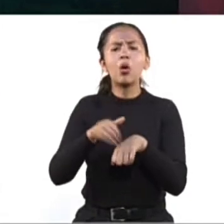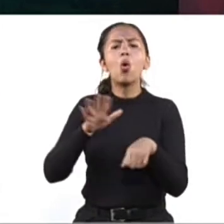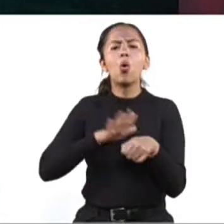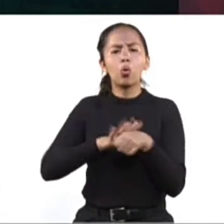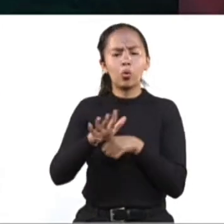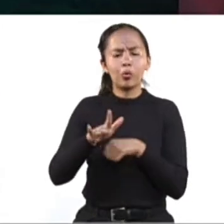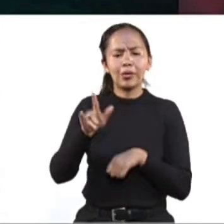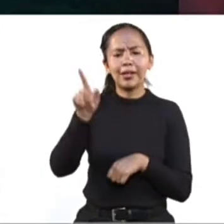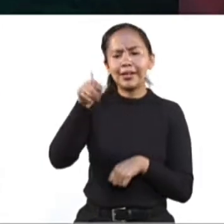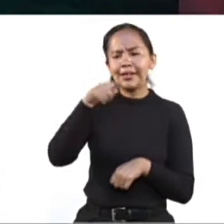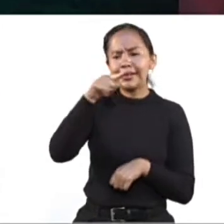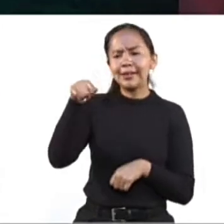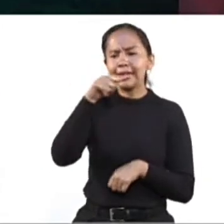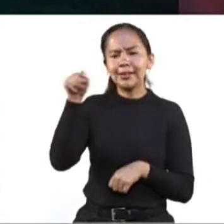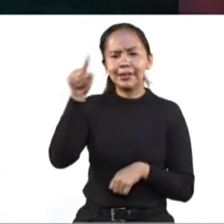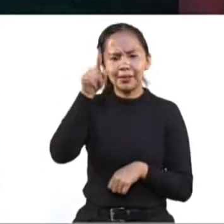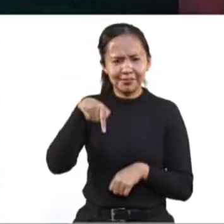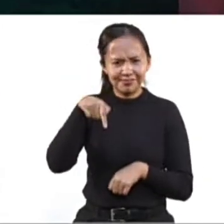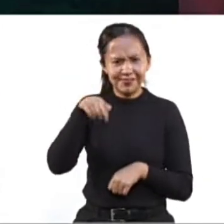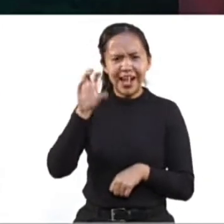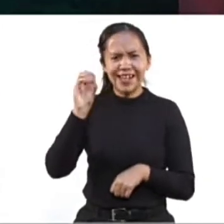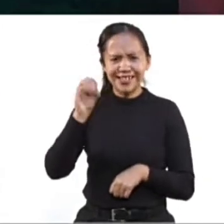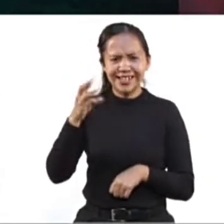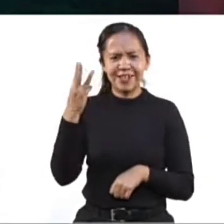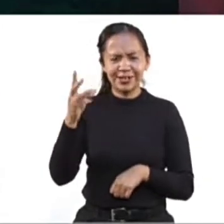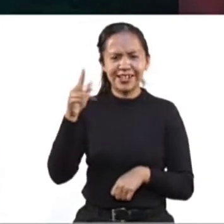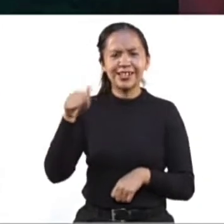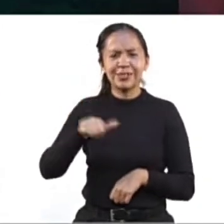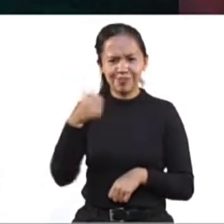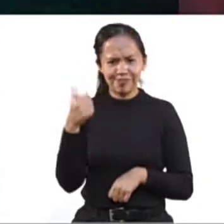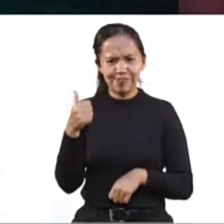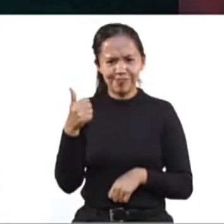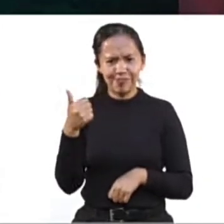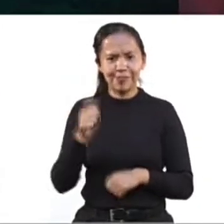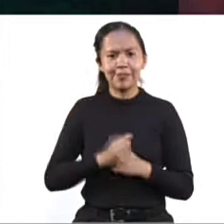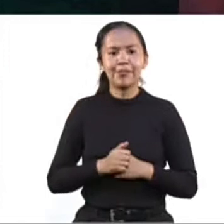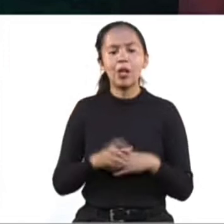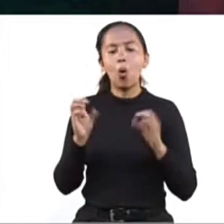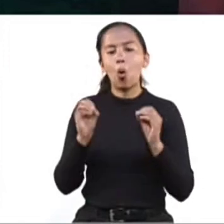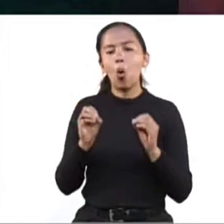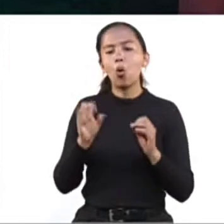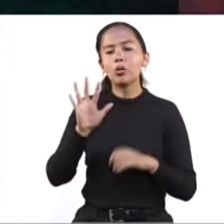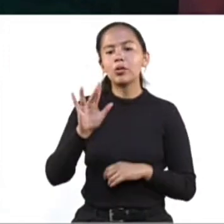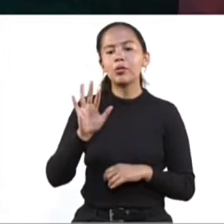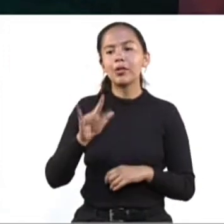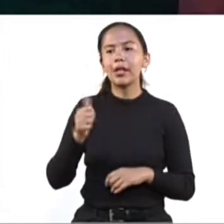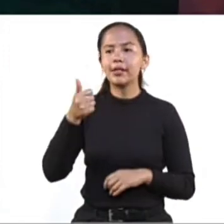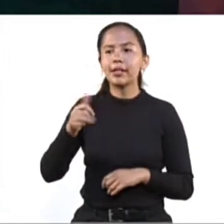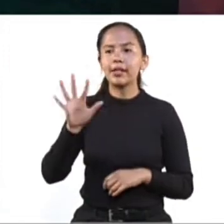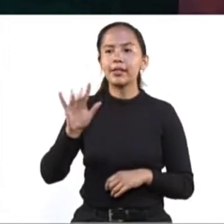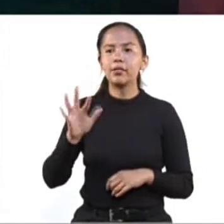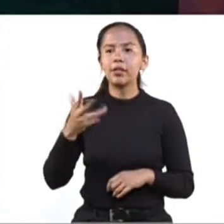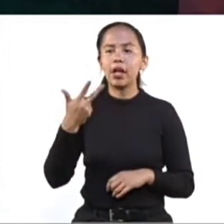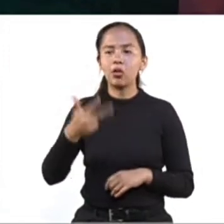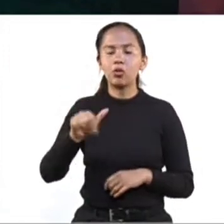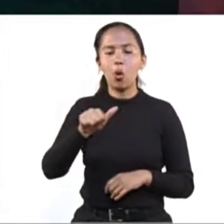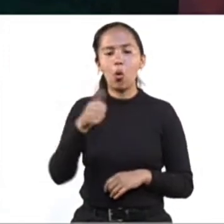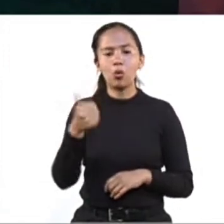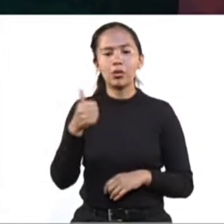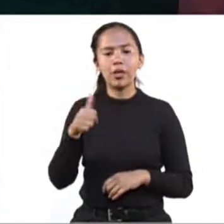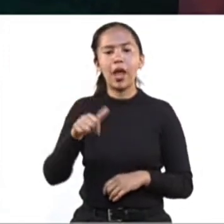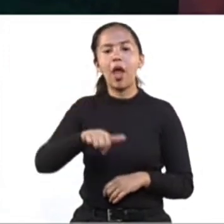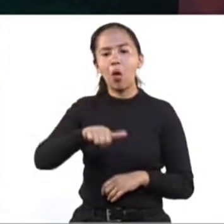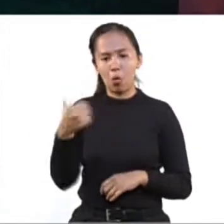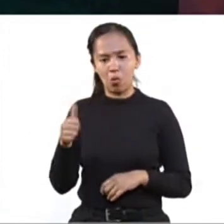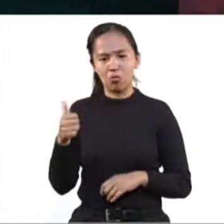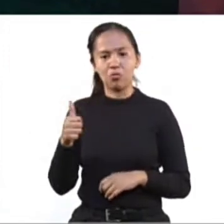es la tradicional, el número corto, asterisco 0 311 o al 56 58 11 11 y también nos pueden